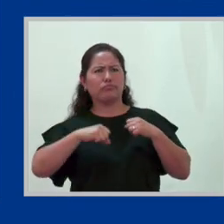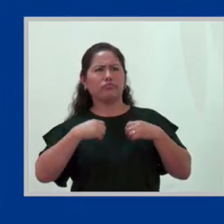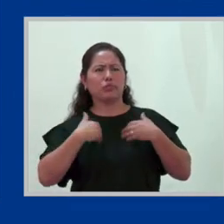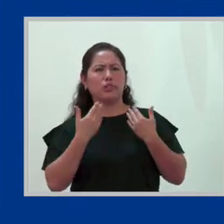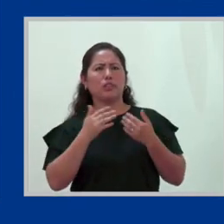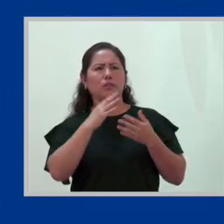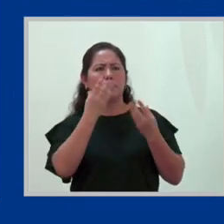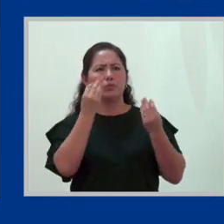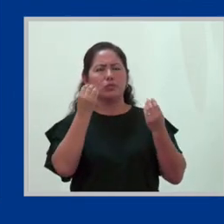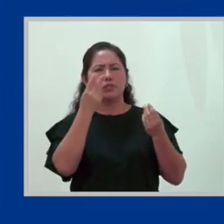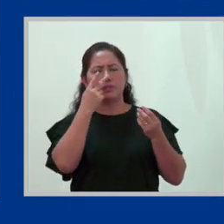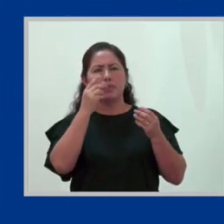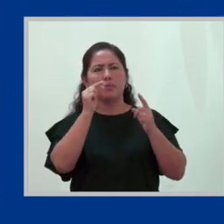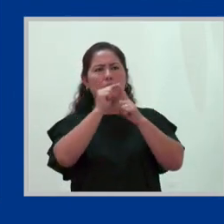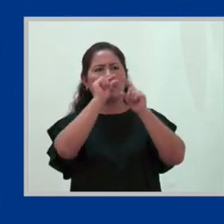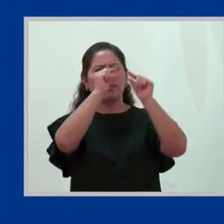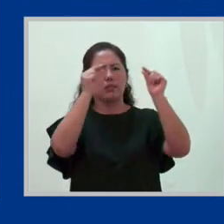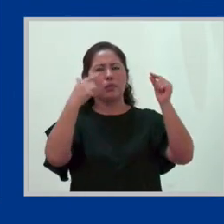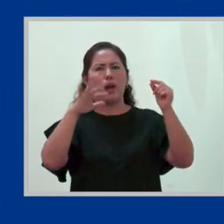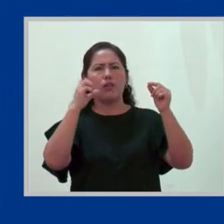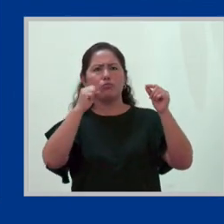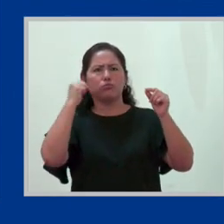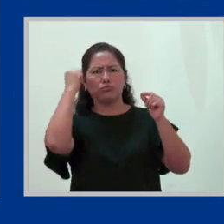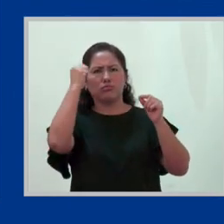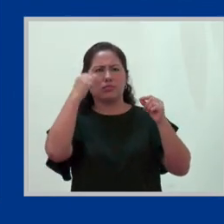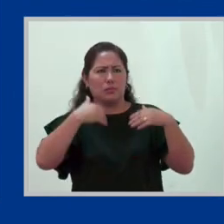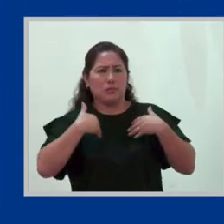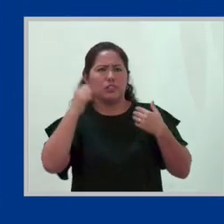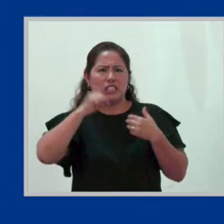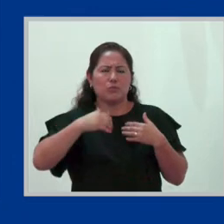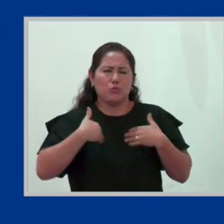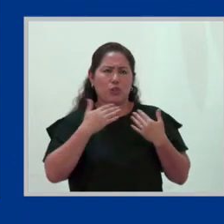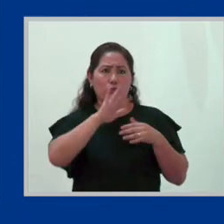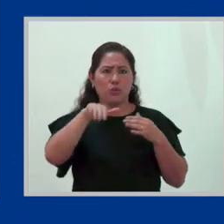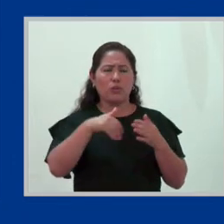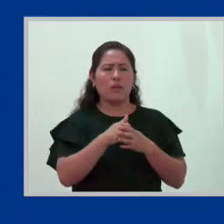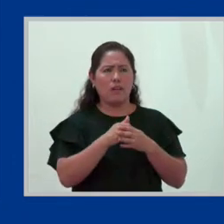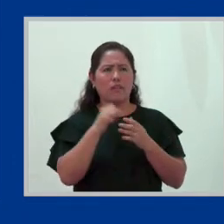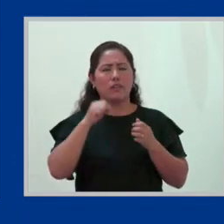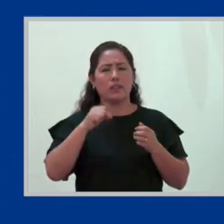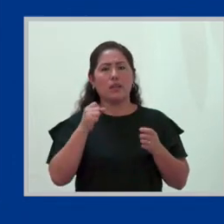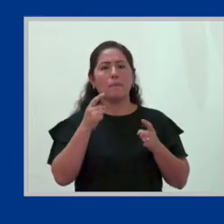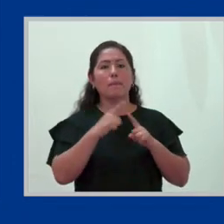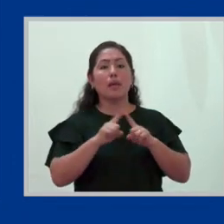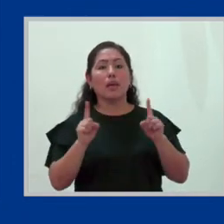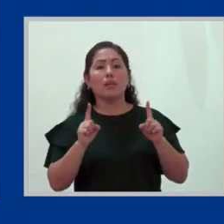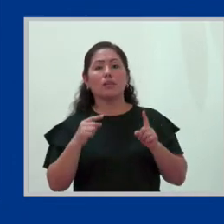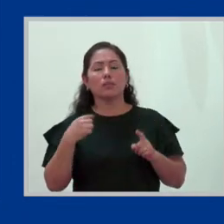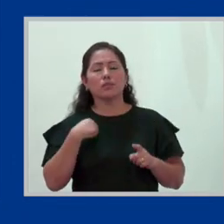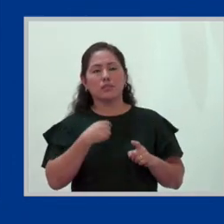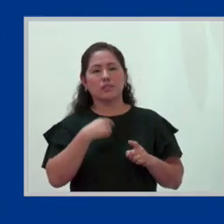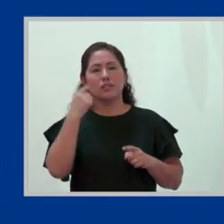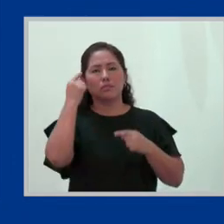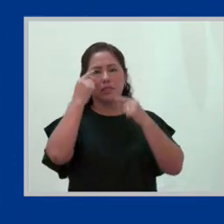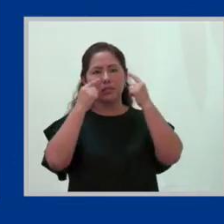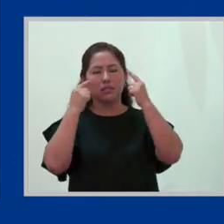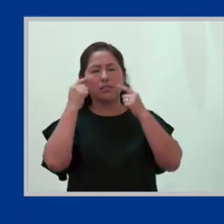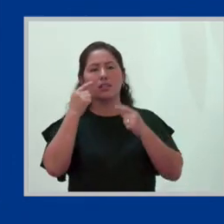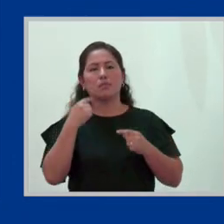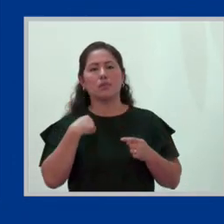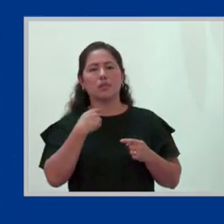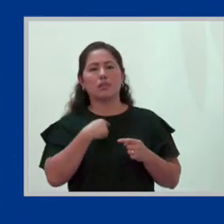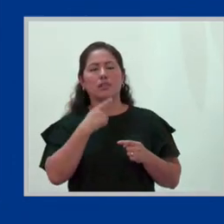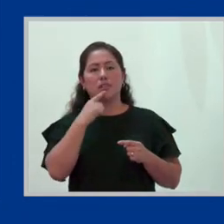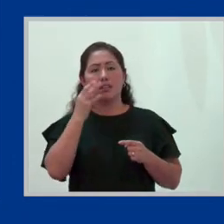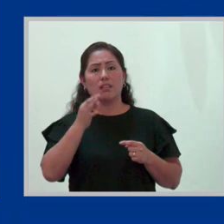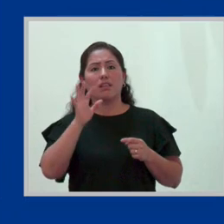muchas veces tenemos como de empoderamiento. Sí, puedo todo. Pero pensemos y repensemos que